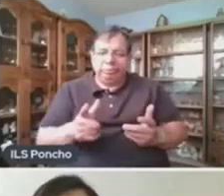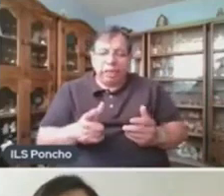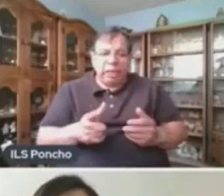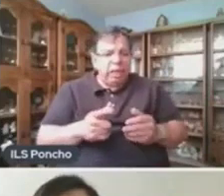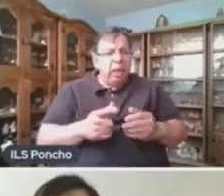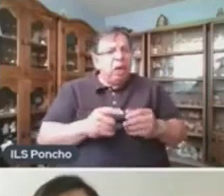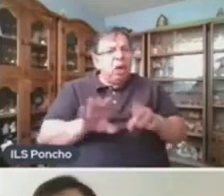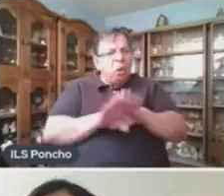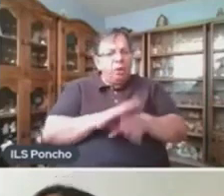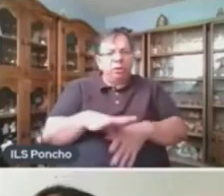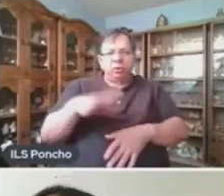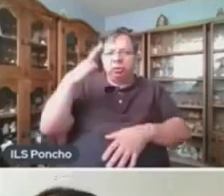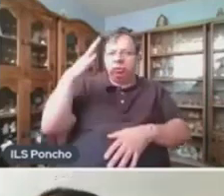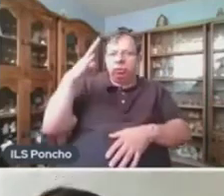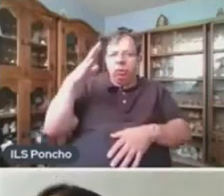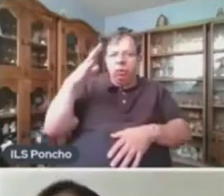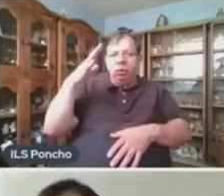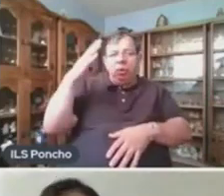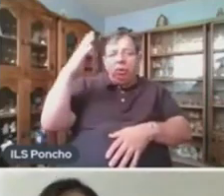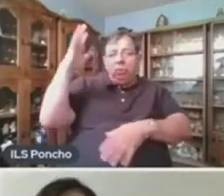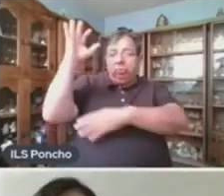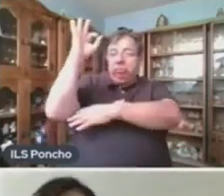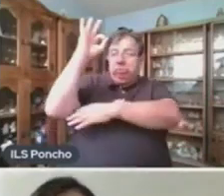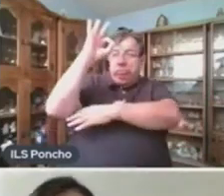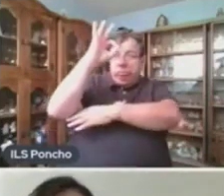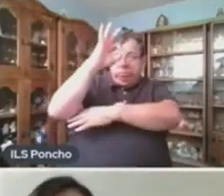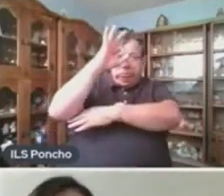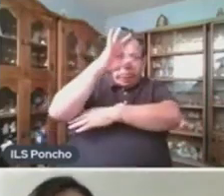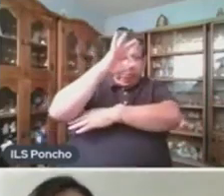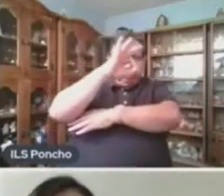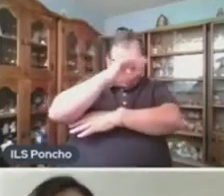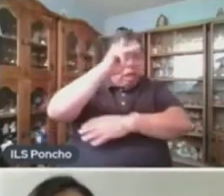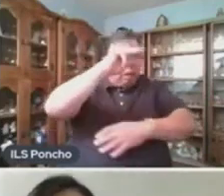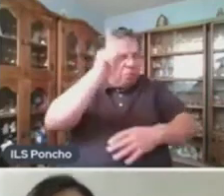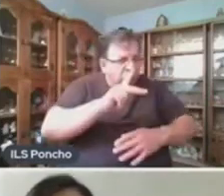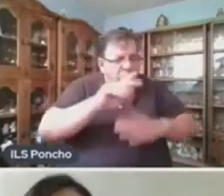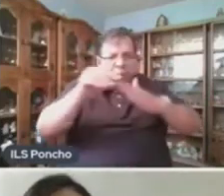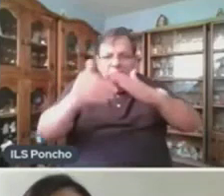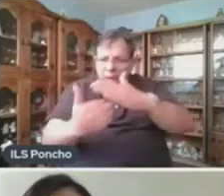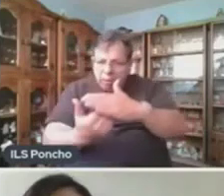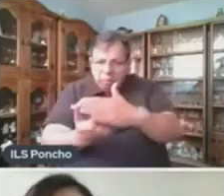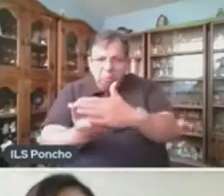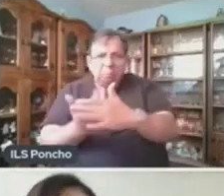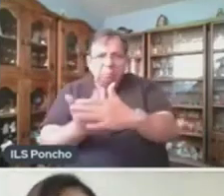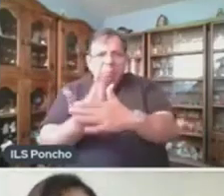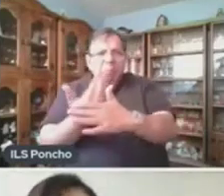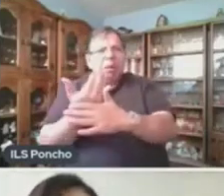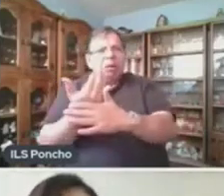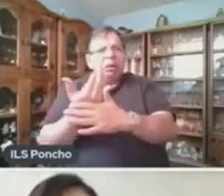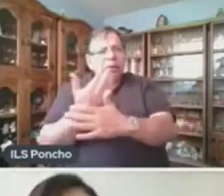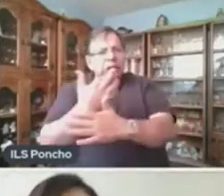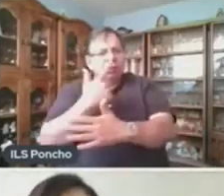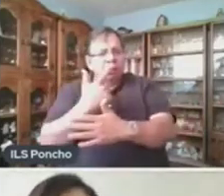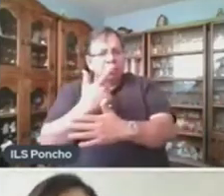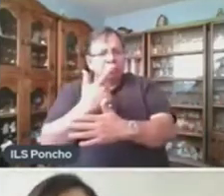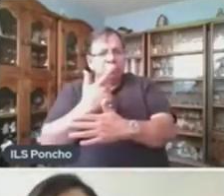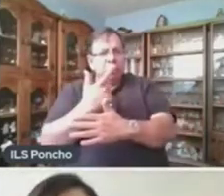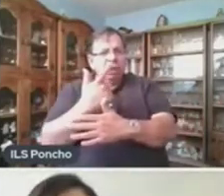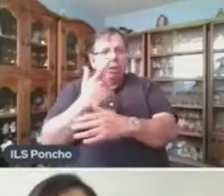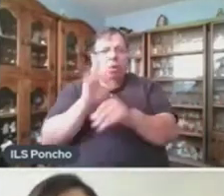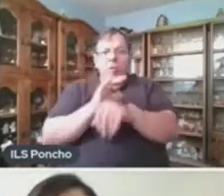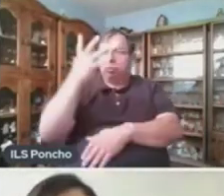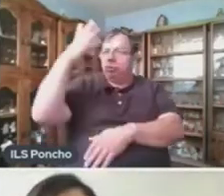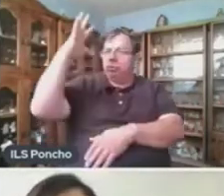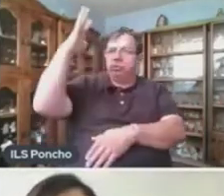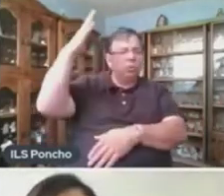Siempre En Las Primeras Horas Durante El Día No Avanza Su Enfermedad